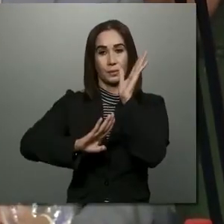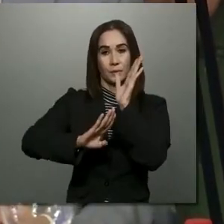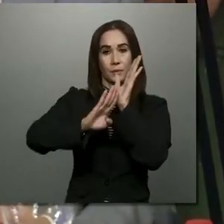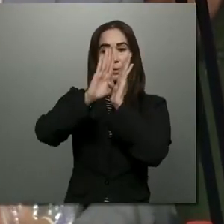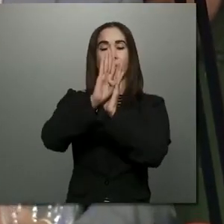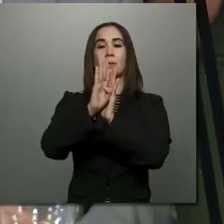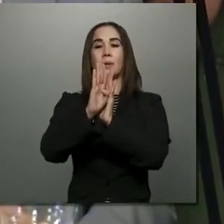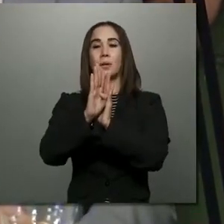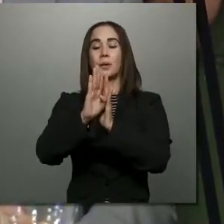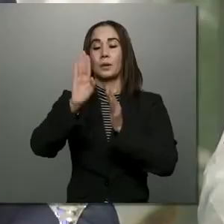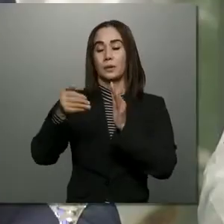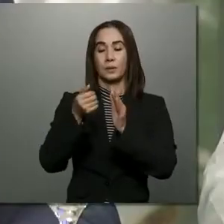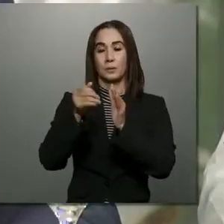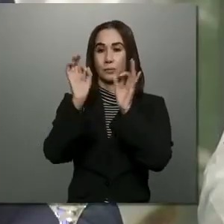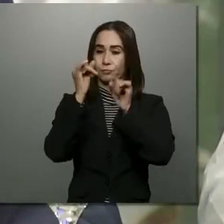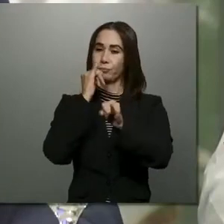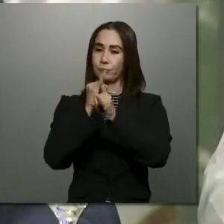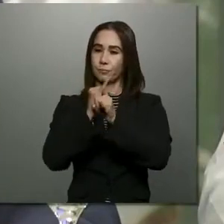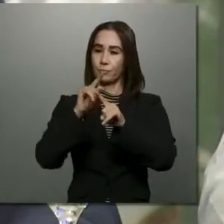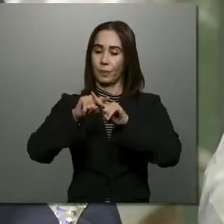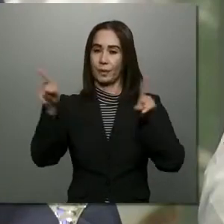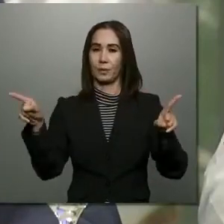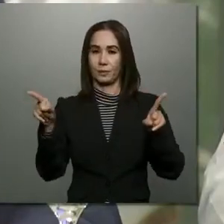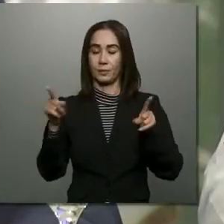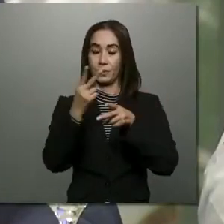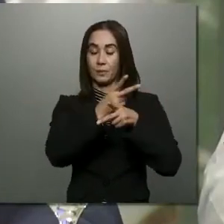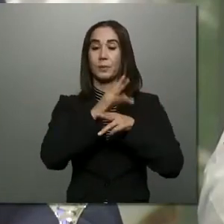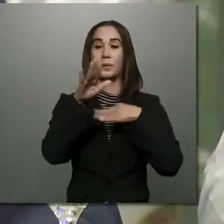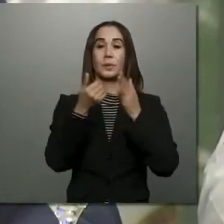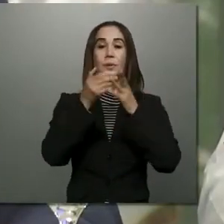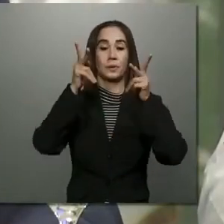un modelo que garantice la seguridad ciudadana.